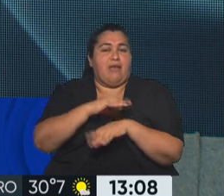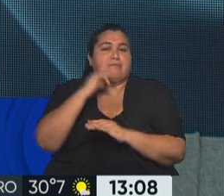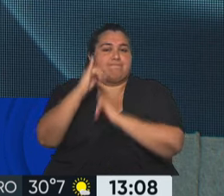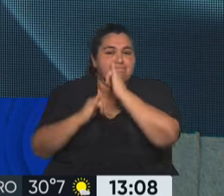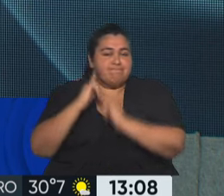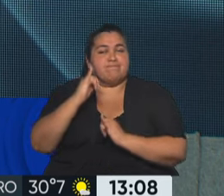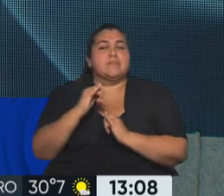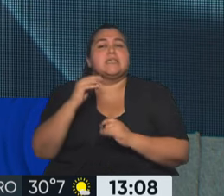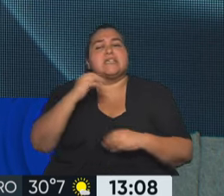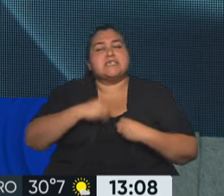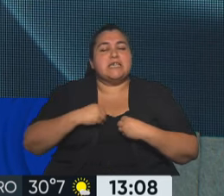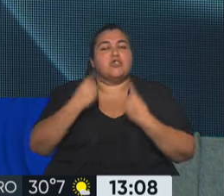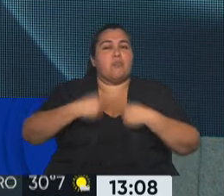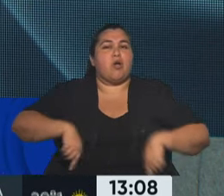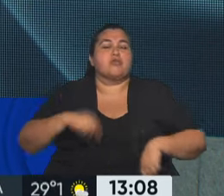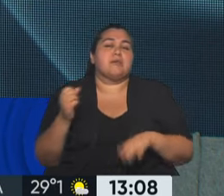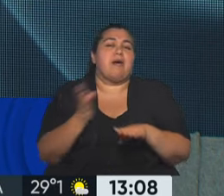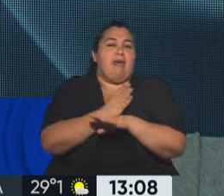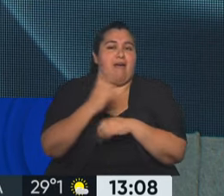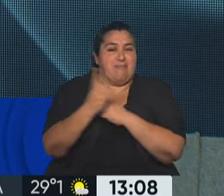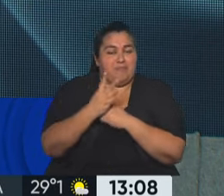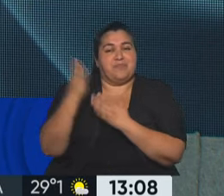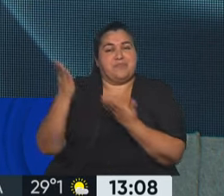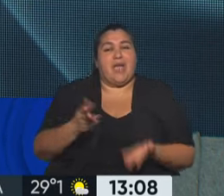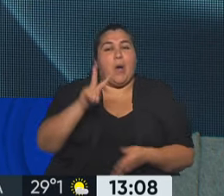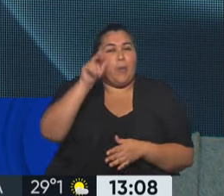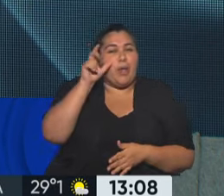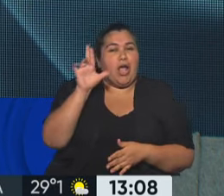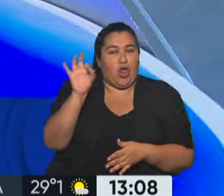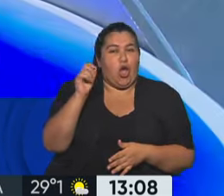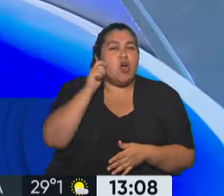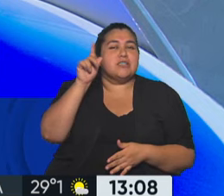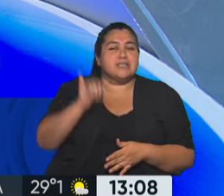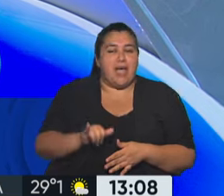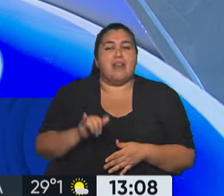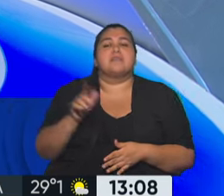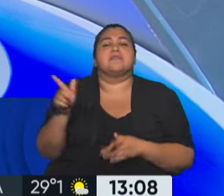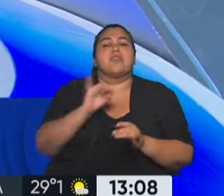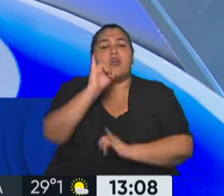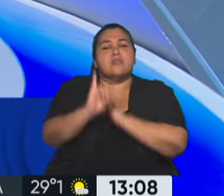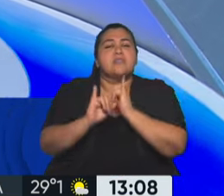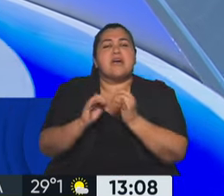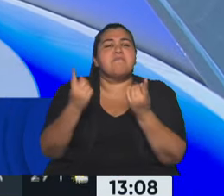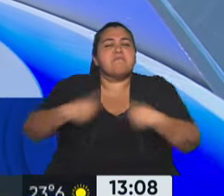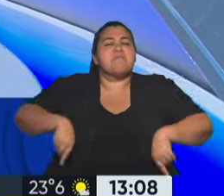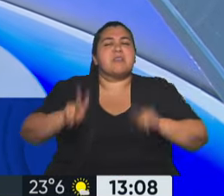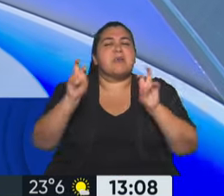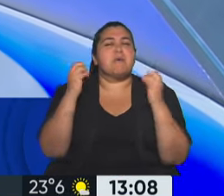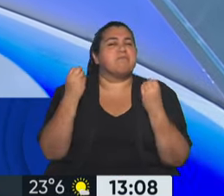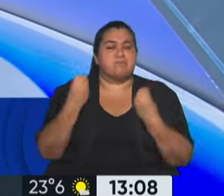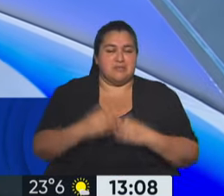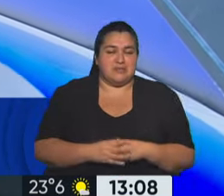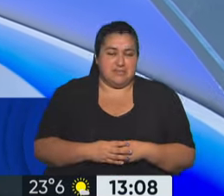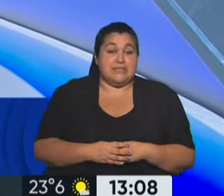síntomas y tomar los recaudos necesarios. Vero González, ¿cómo estás? Bueno, contame un poquito, ¿no? ¿De qué hablamos? Bien. Esta enfermedad